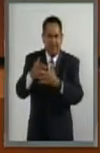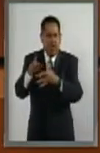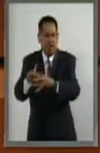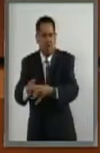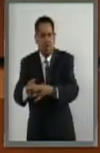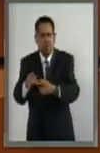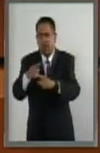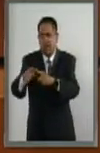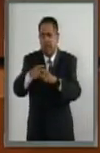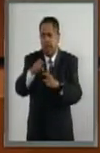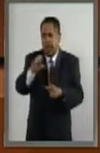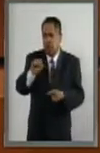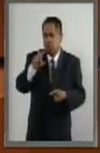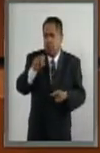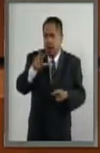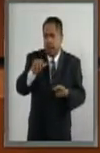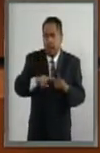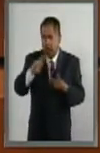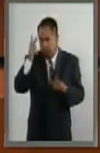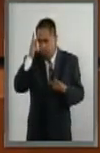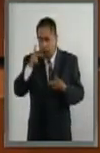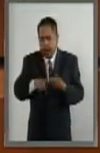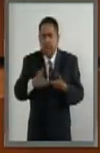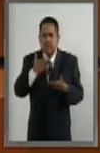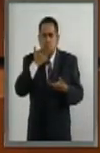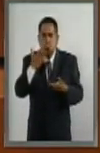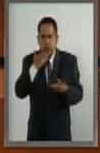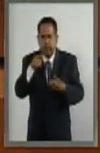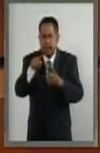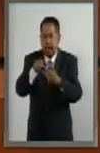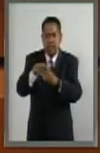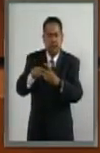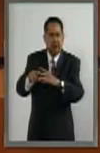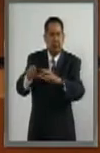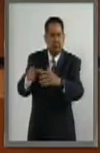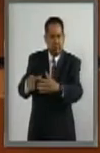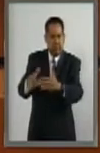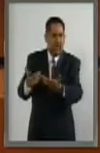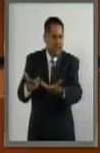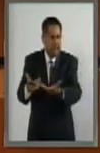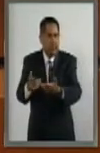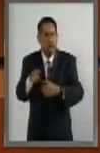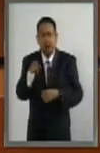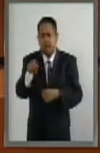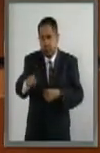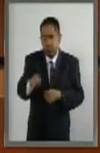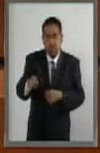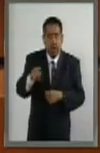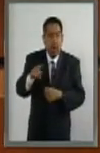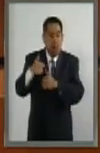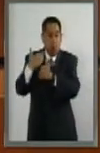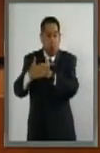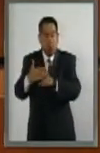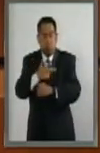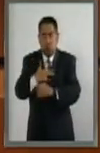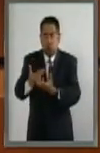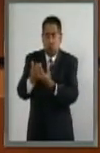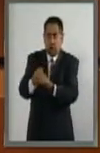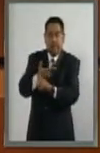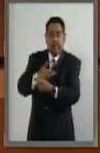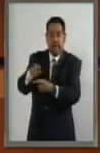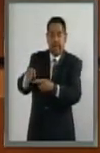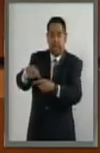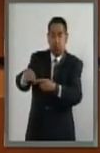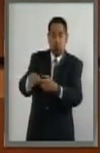compuesto por Eslovaquia, Polonia y la República Checa y del que Hungría ostentará la presidencia en los próximos meses.